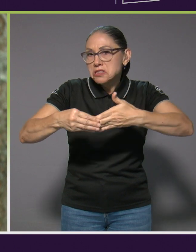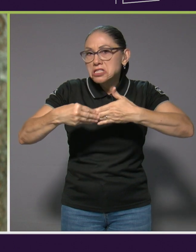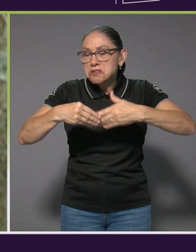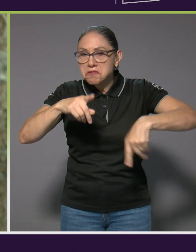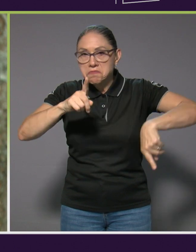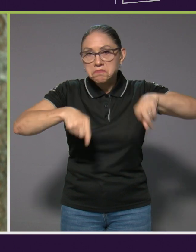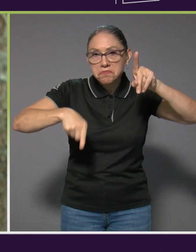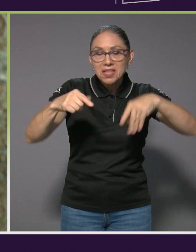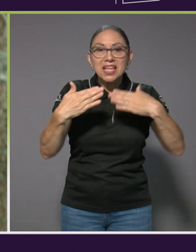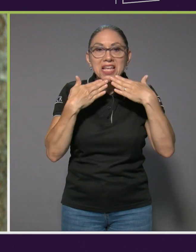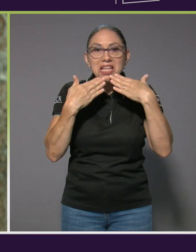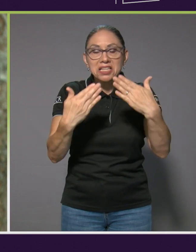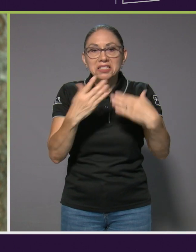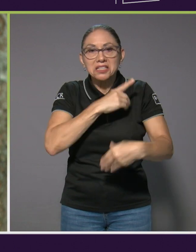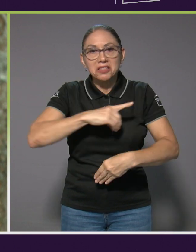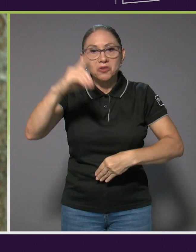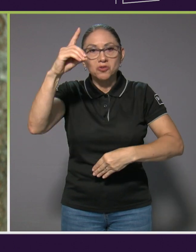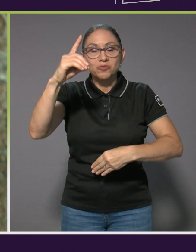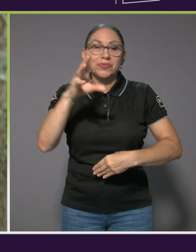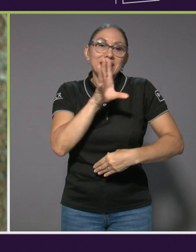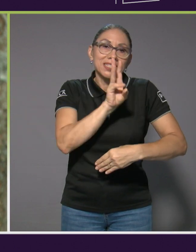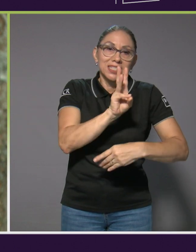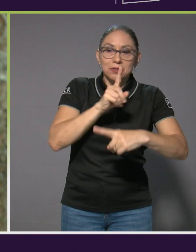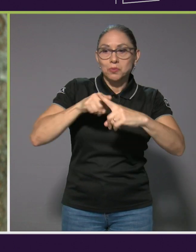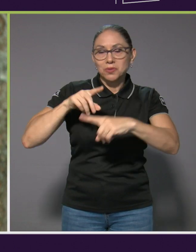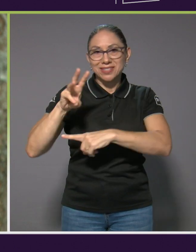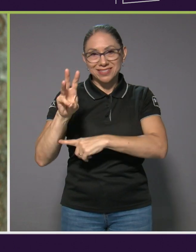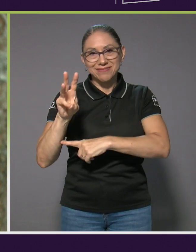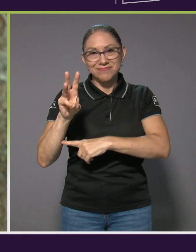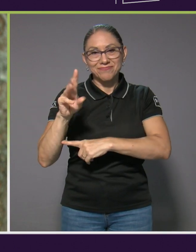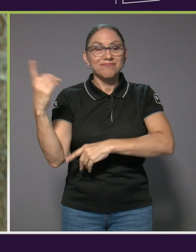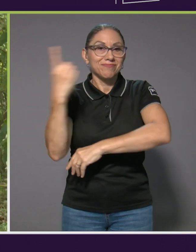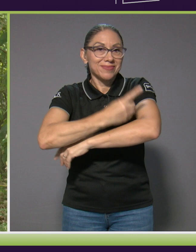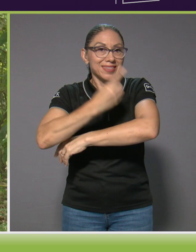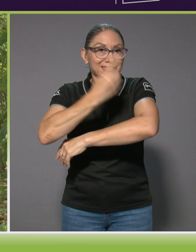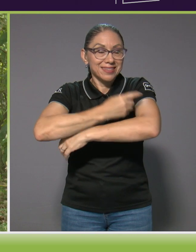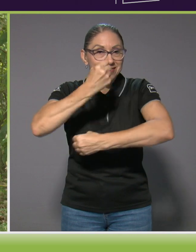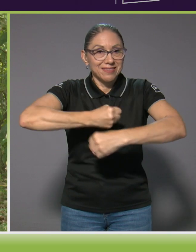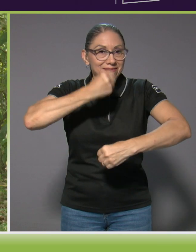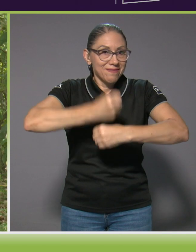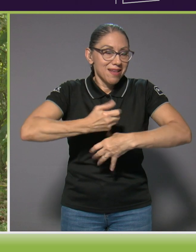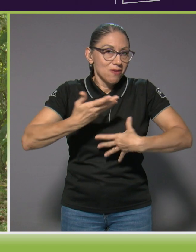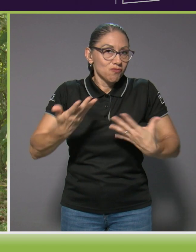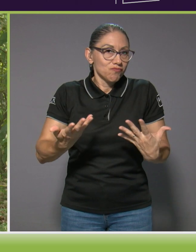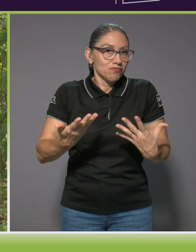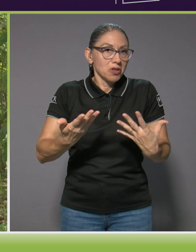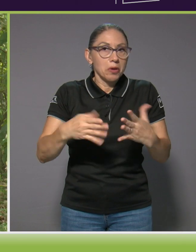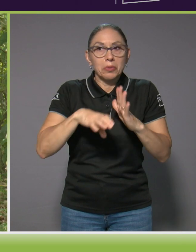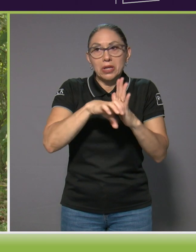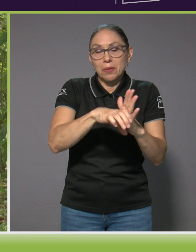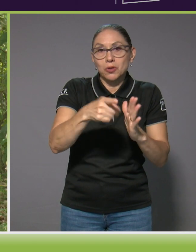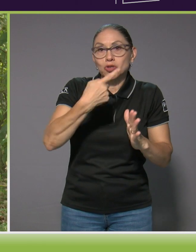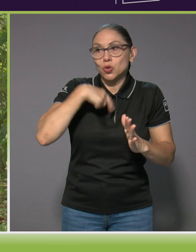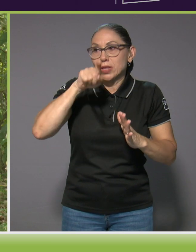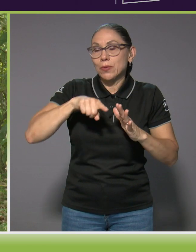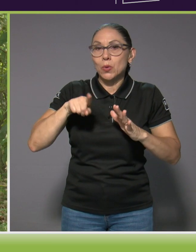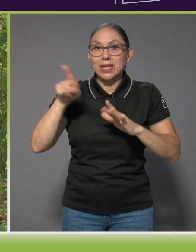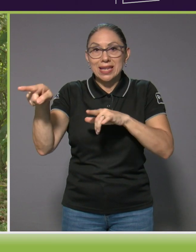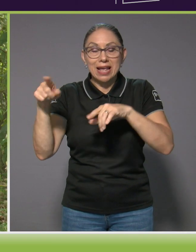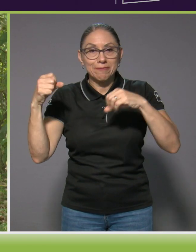por 6, entonces los días de trabajo ya sea que me toque el gimnasio, lo hago